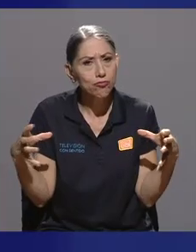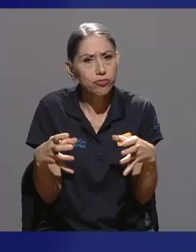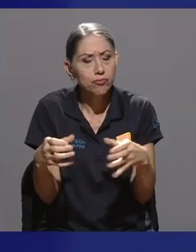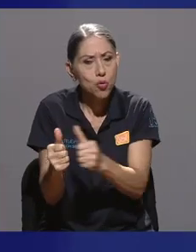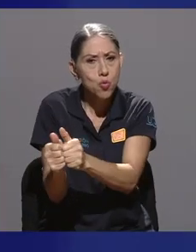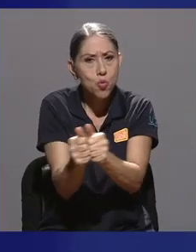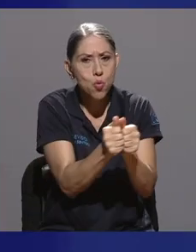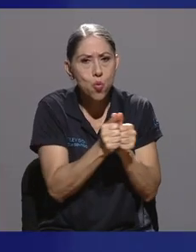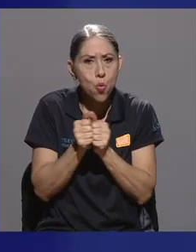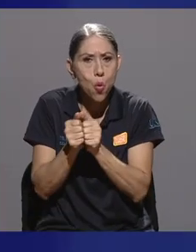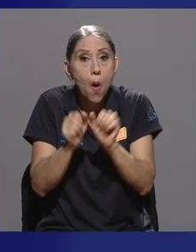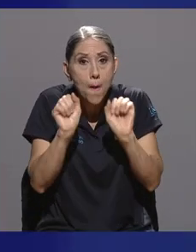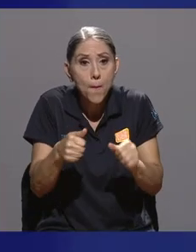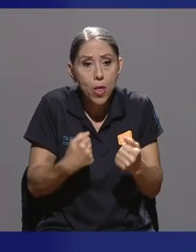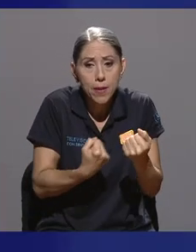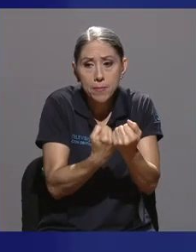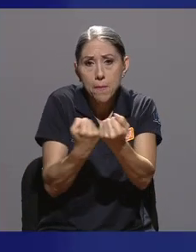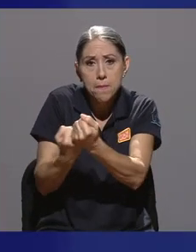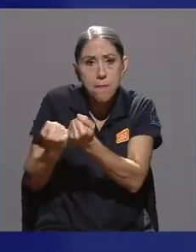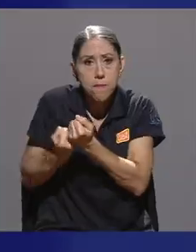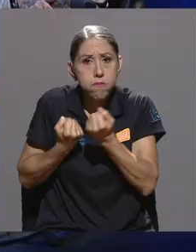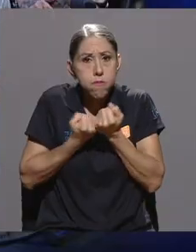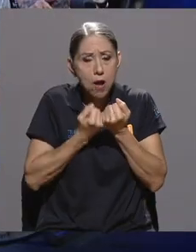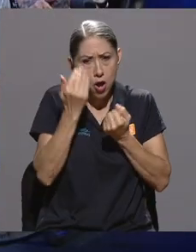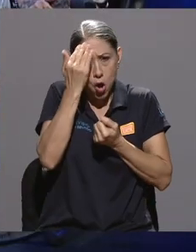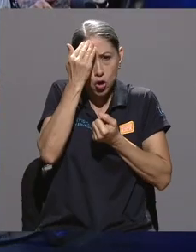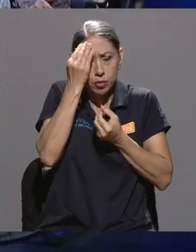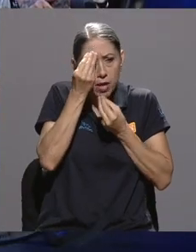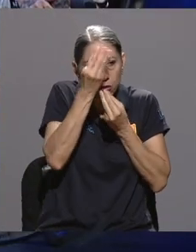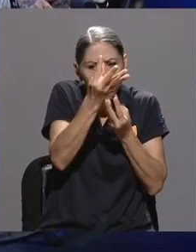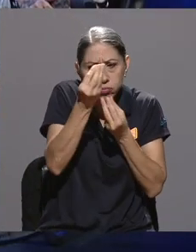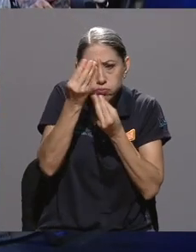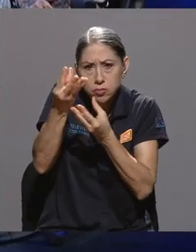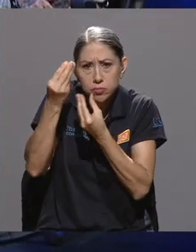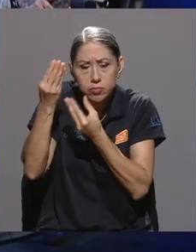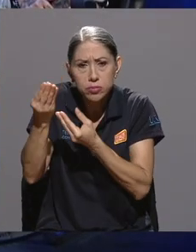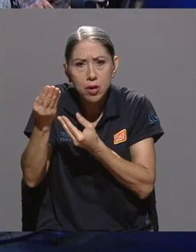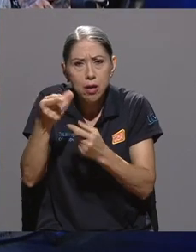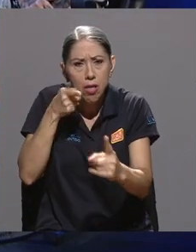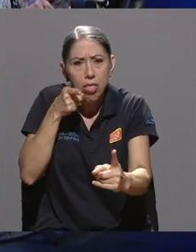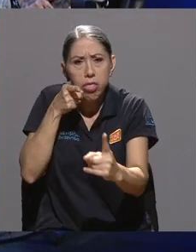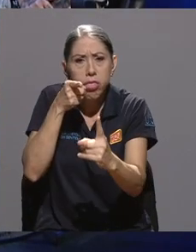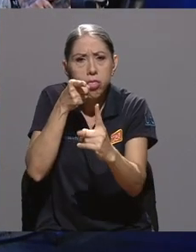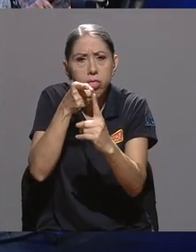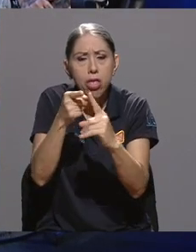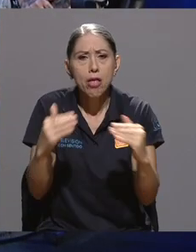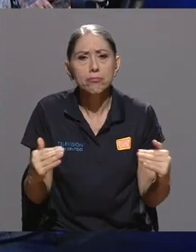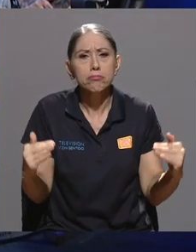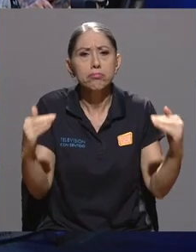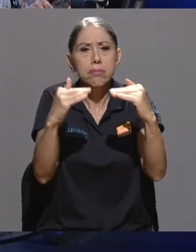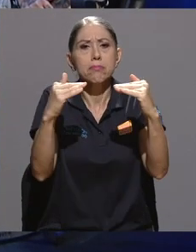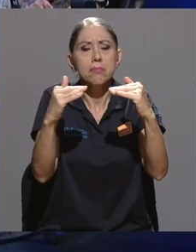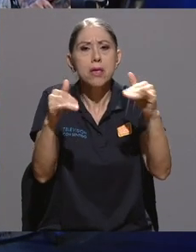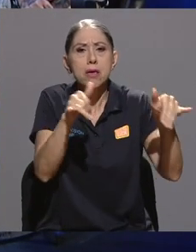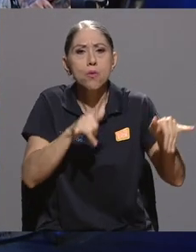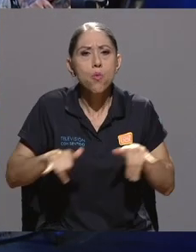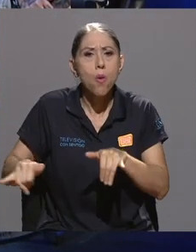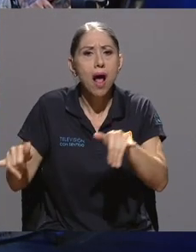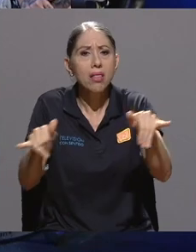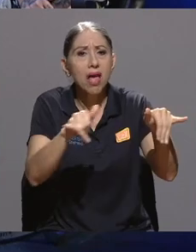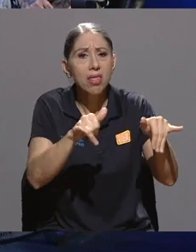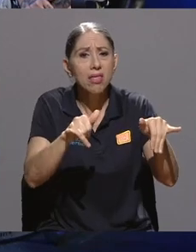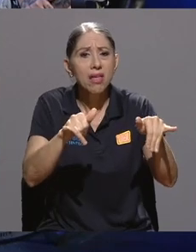De poder apoyarnos, de transmitir conocimiento y de buscar esta igualdad que a nivel histórico ha sido tan